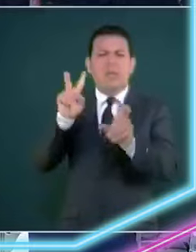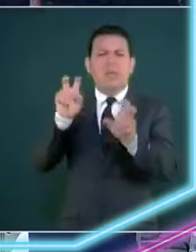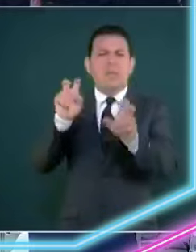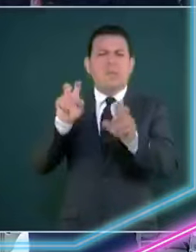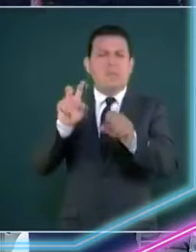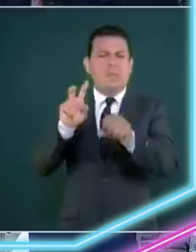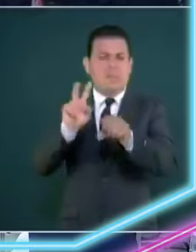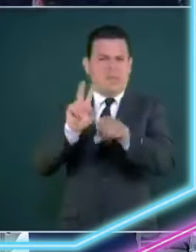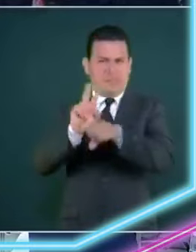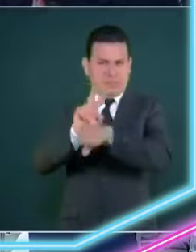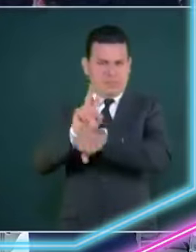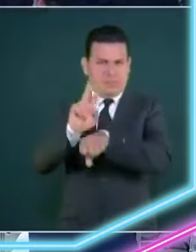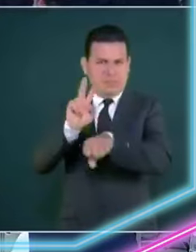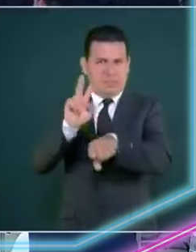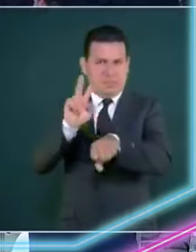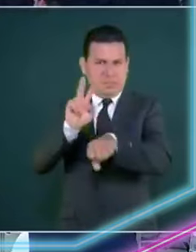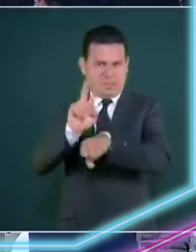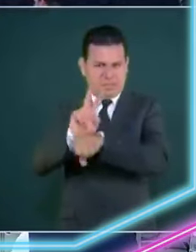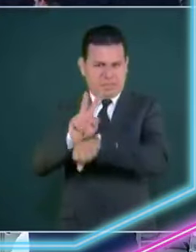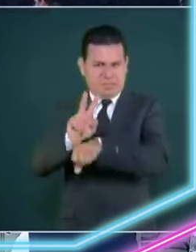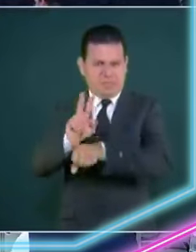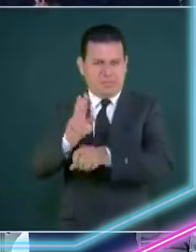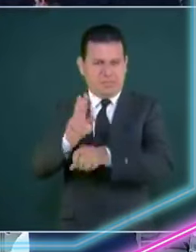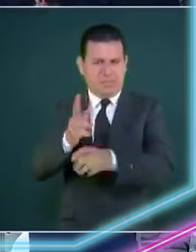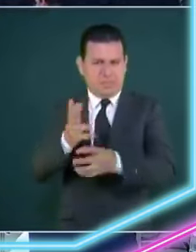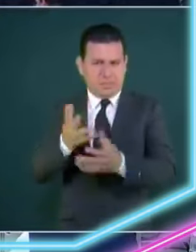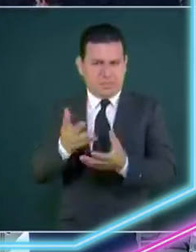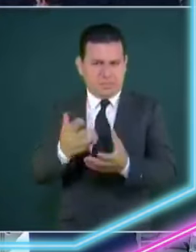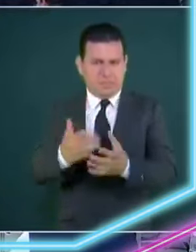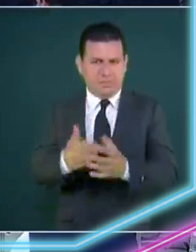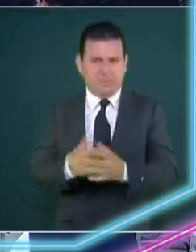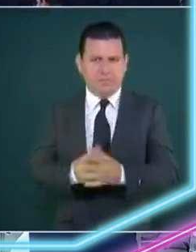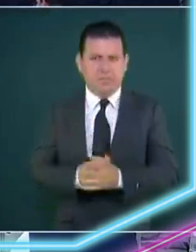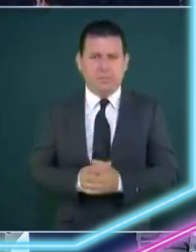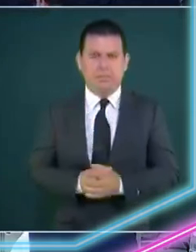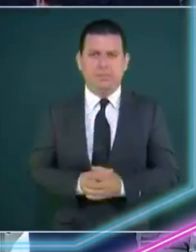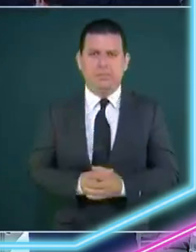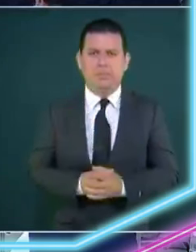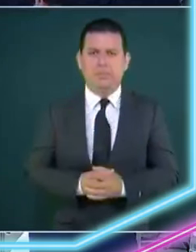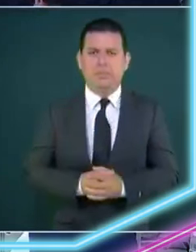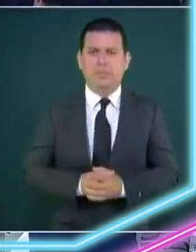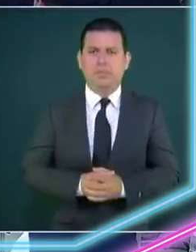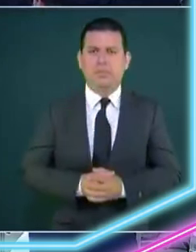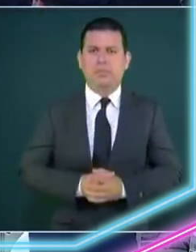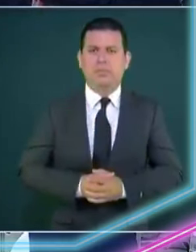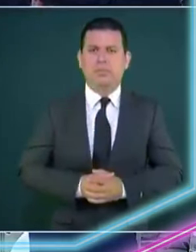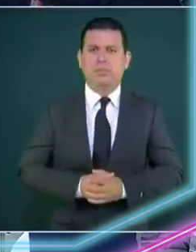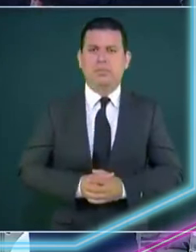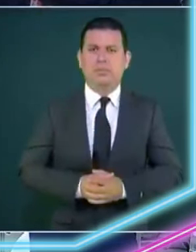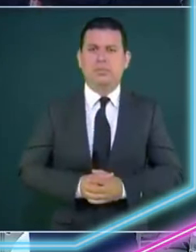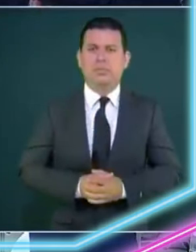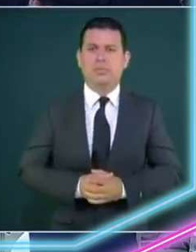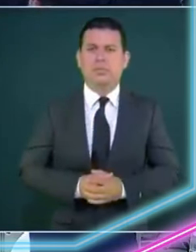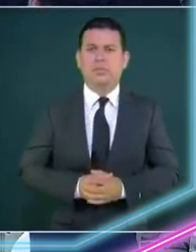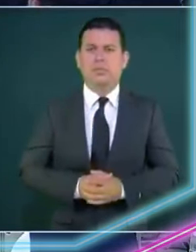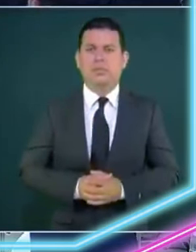andan los falsos nacionalistas pero los falsos nacionalistas aplaudidores del prián los